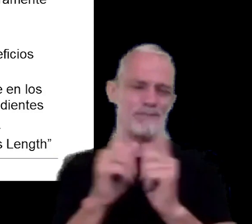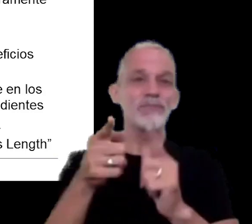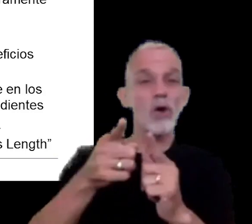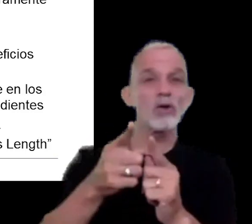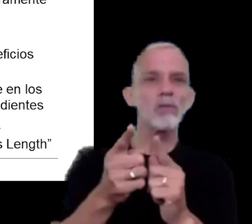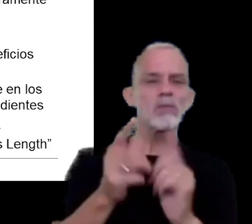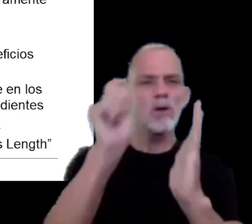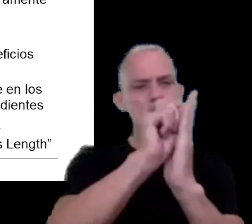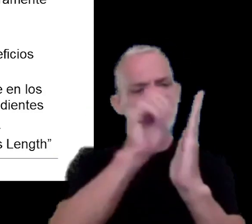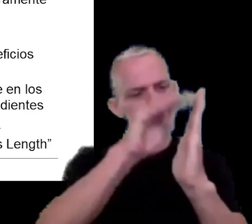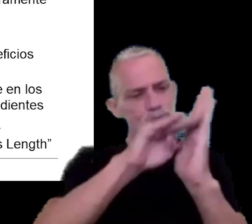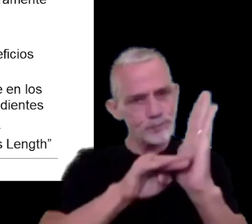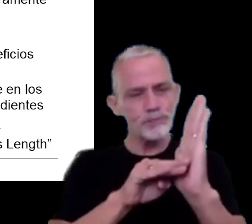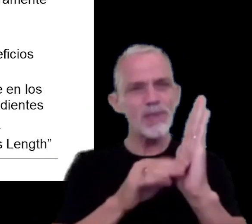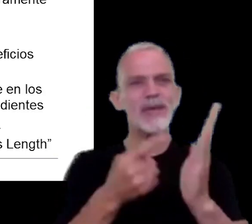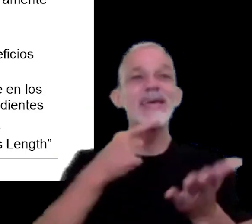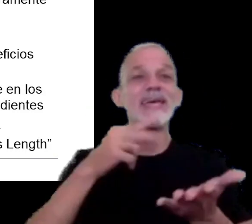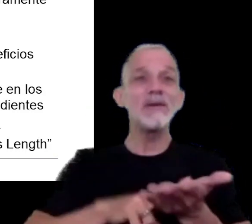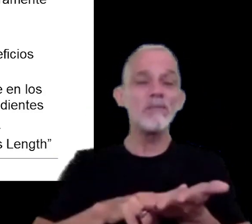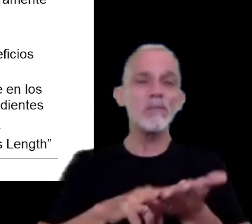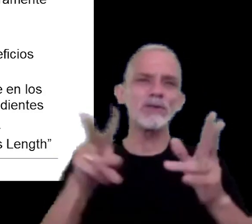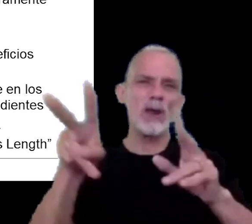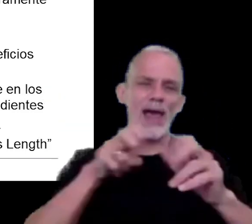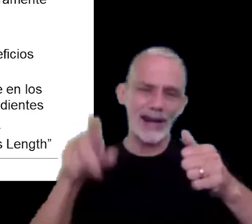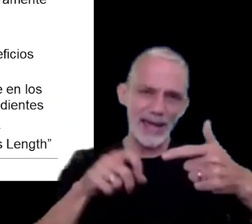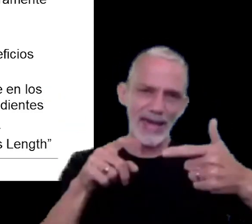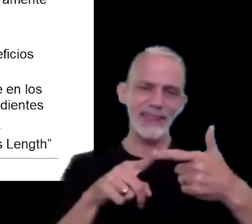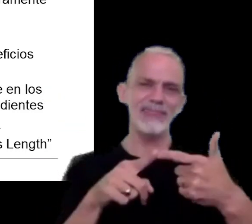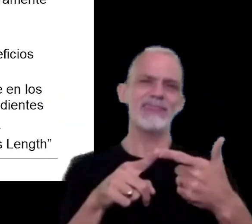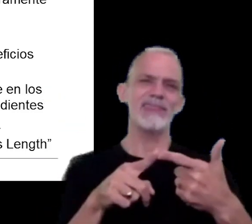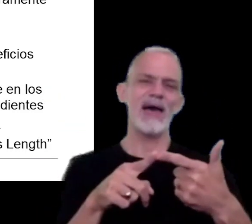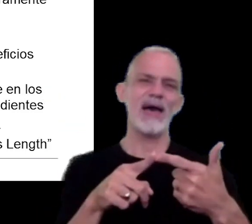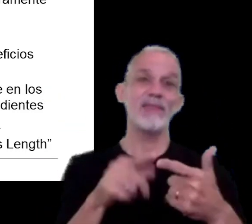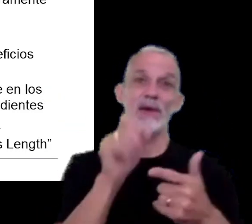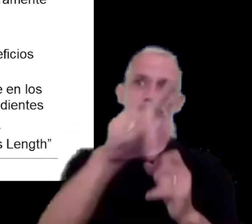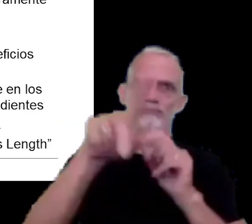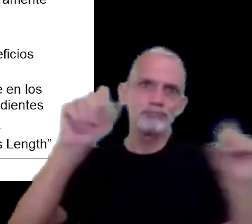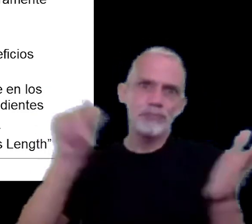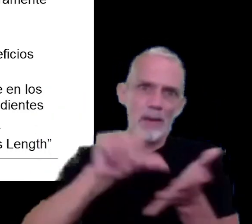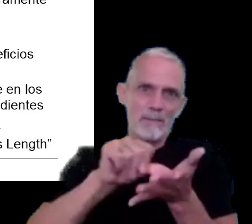regímenes del impuesto a la renta de cada país